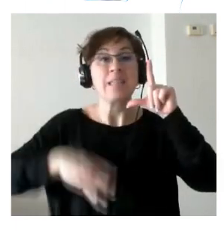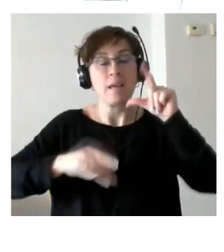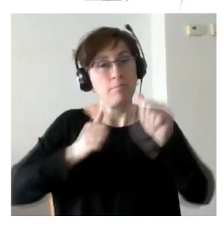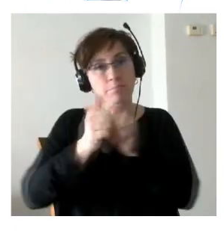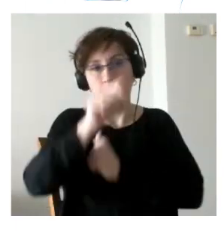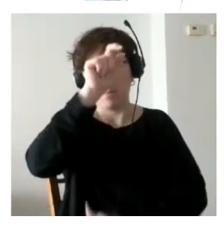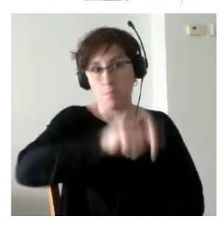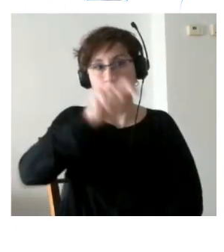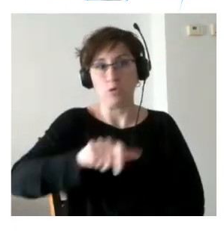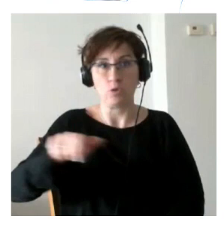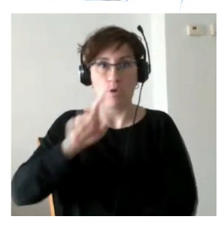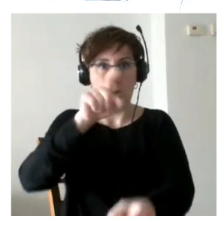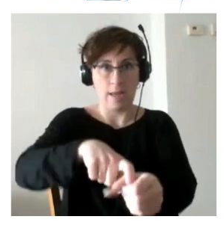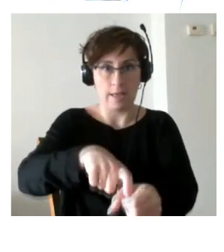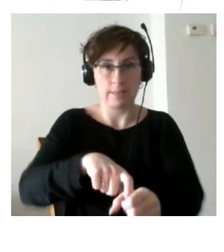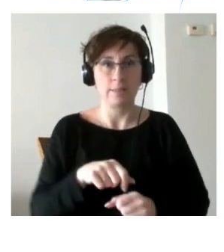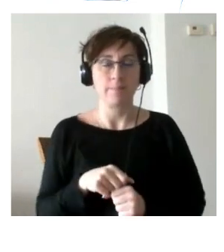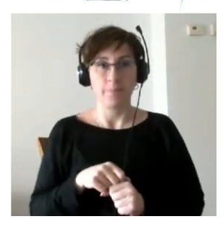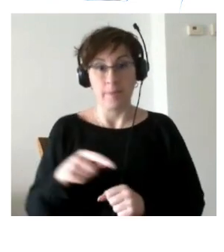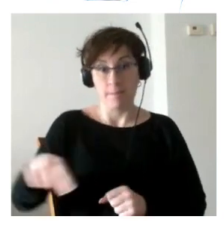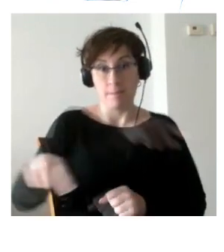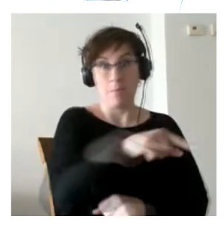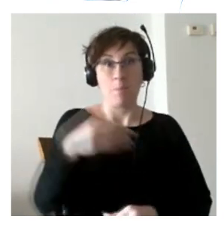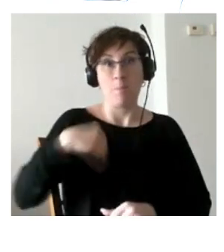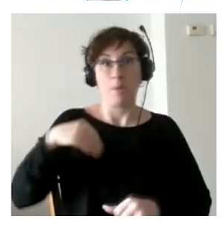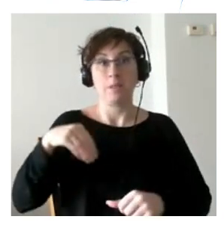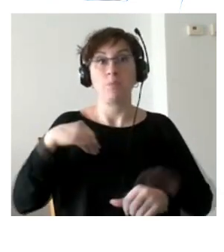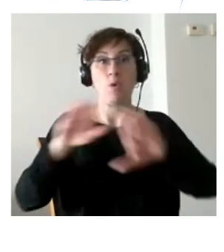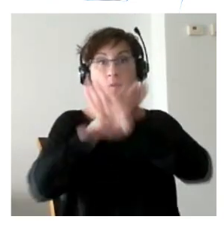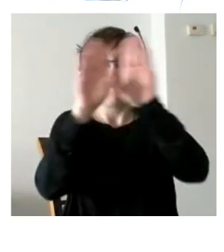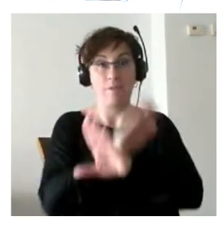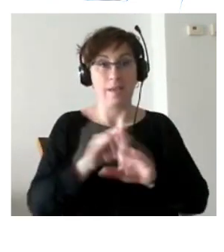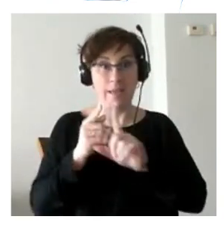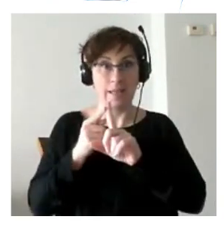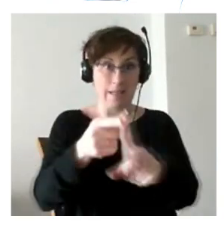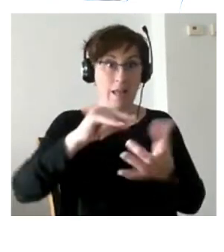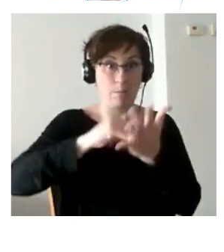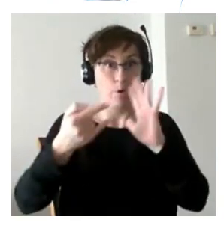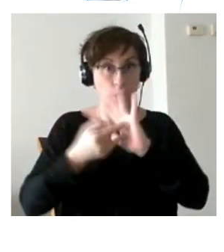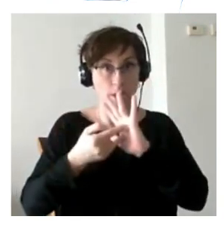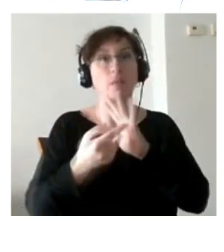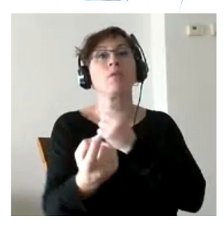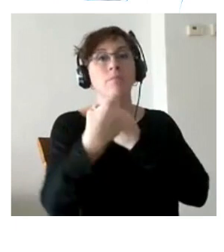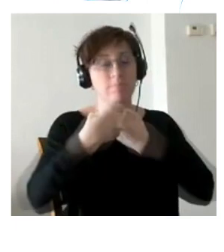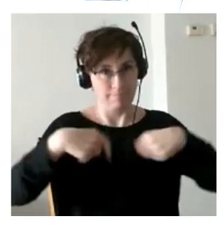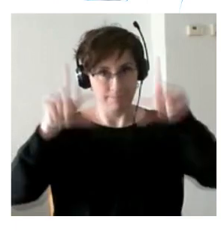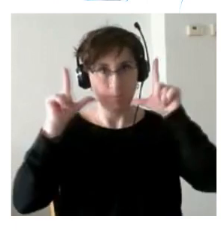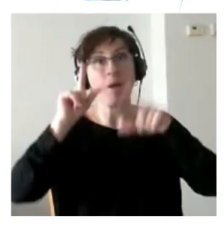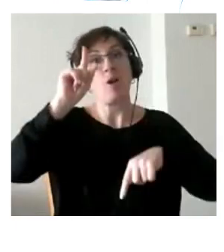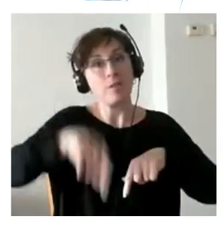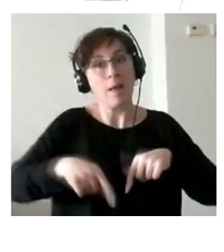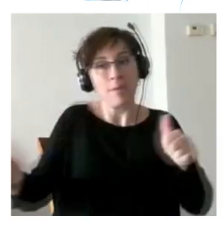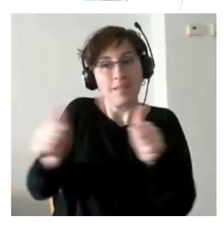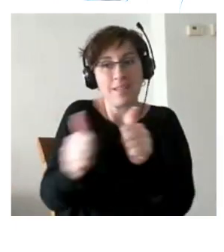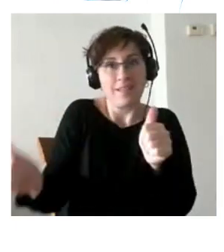las personas que eran destinatarias o beneficiarias finales del proyecto pero también aquellas que prestaban apoyo